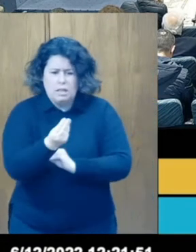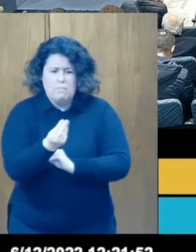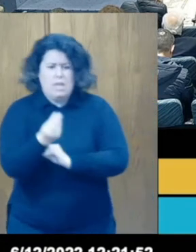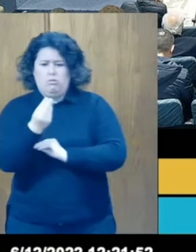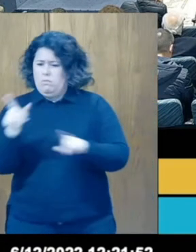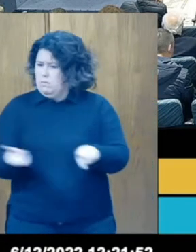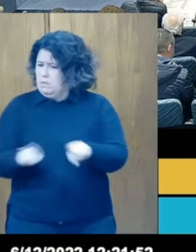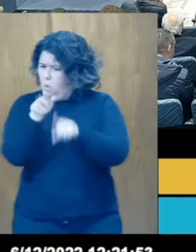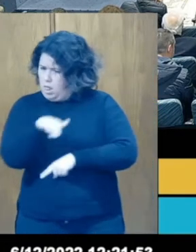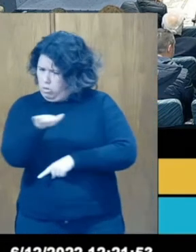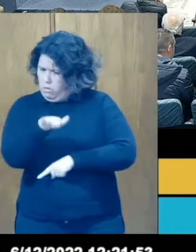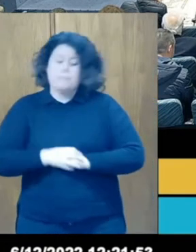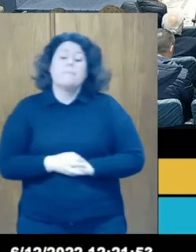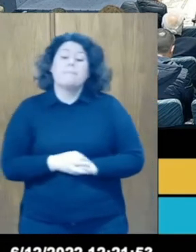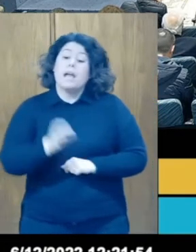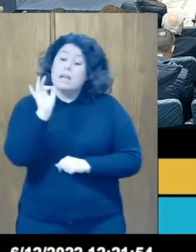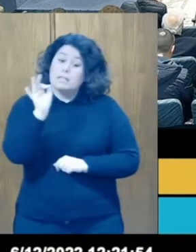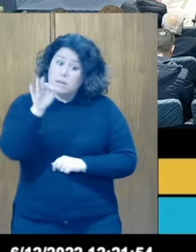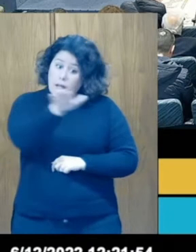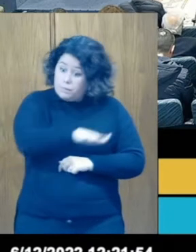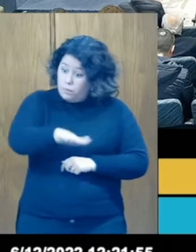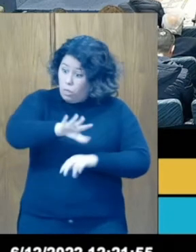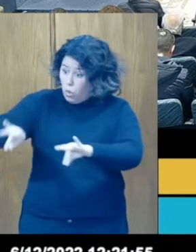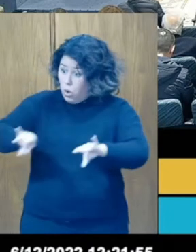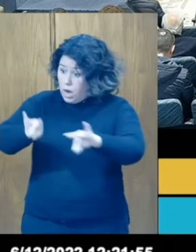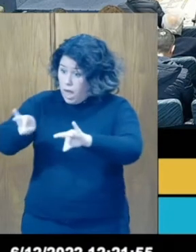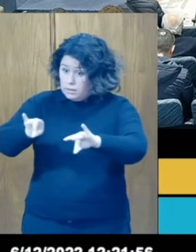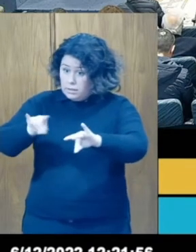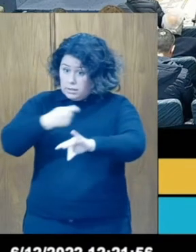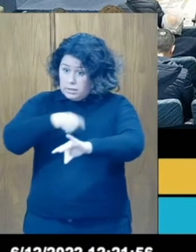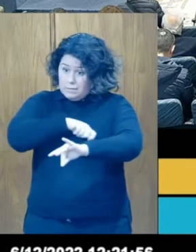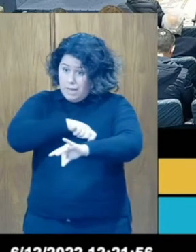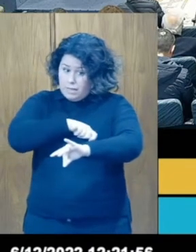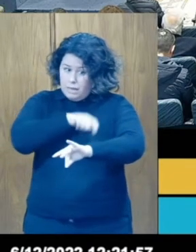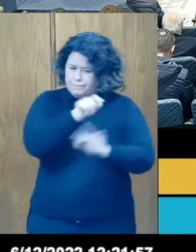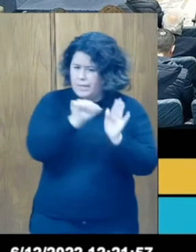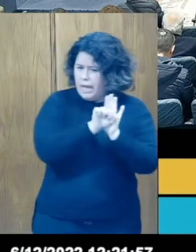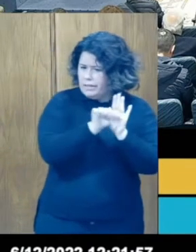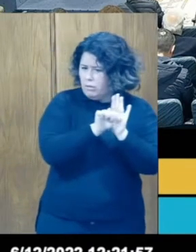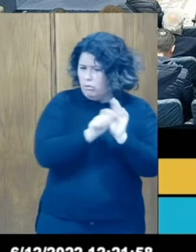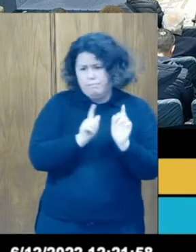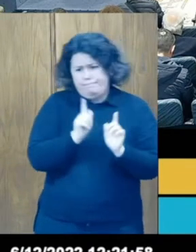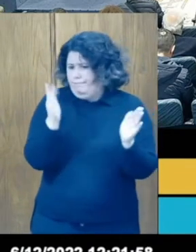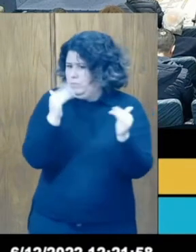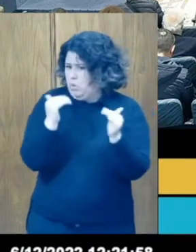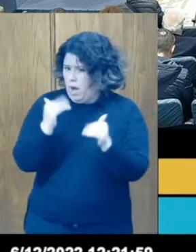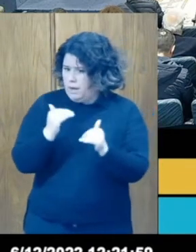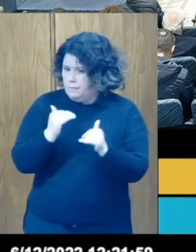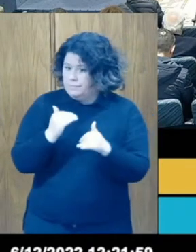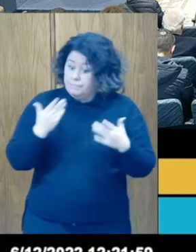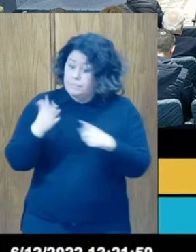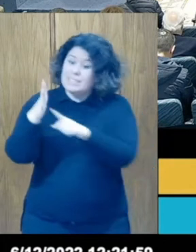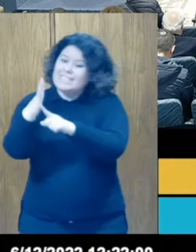impresión que hay ciertos territorios del Estado a los que no llega la aplicación de este artículo de la Constitución. La discriminación en